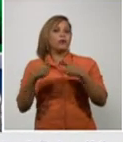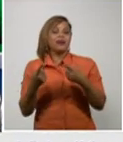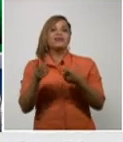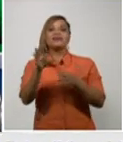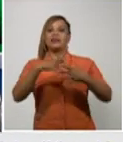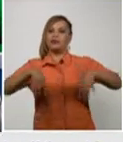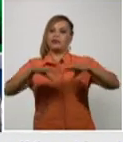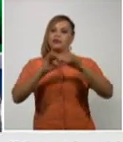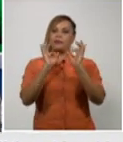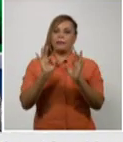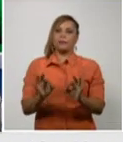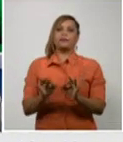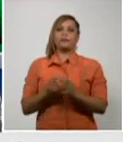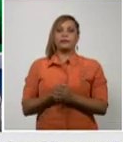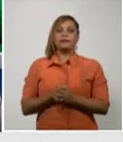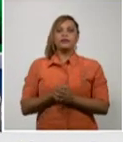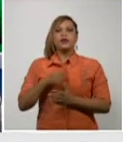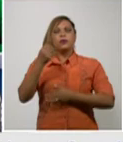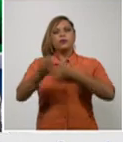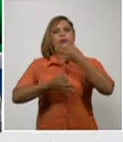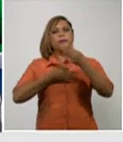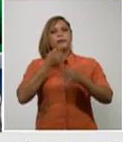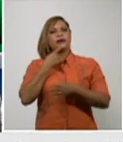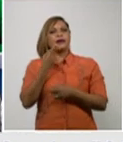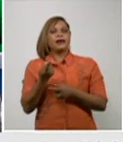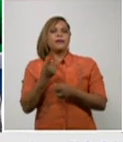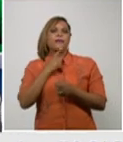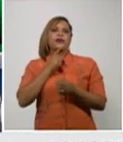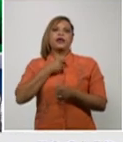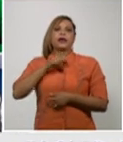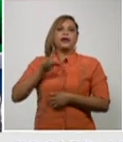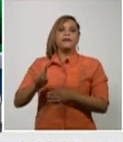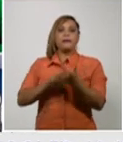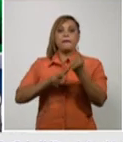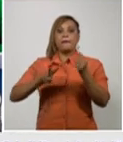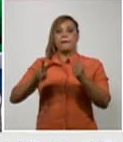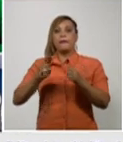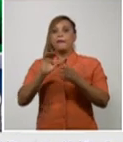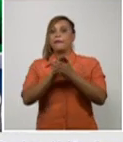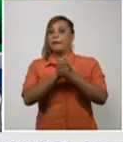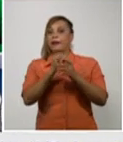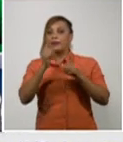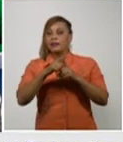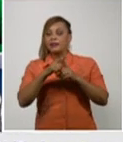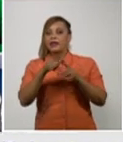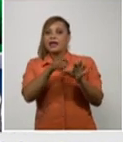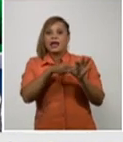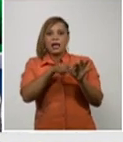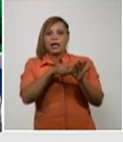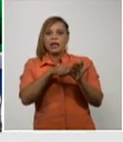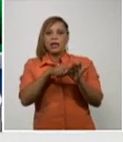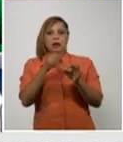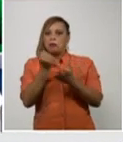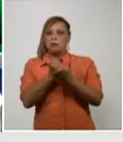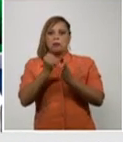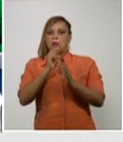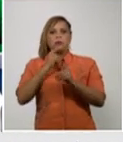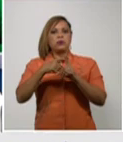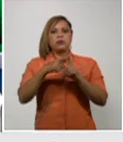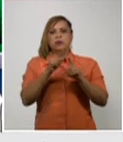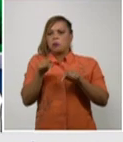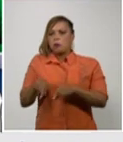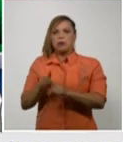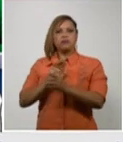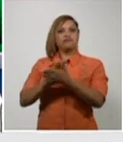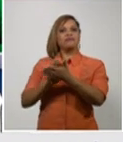hoy pudiéramos decir que Matanzas y la isla no no diagnosticaron casos y